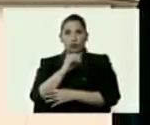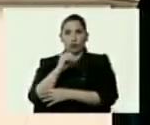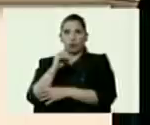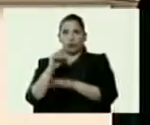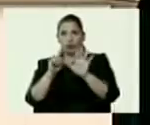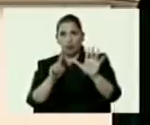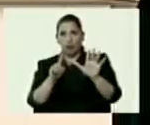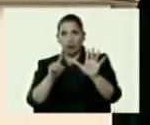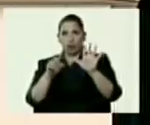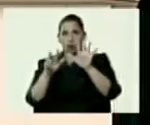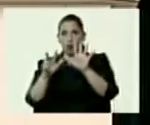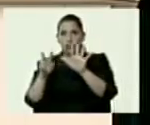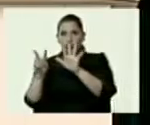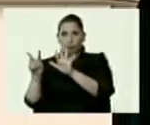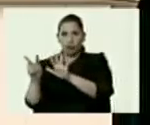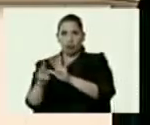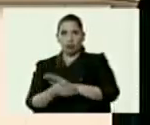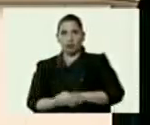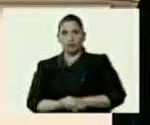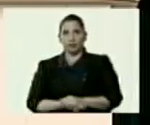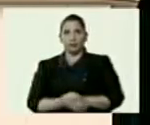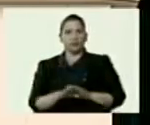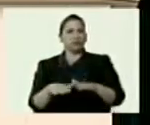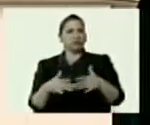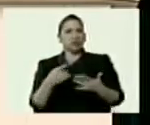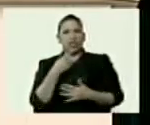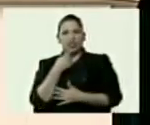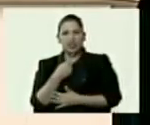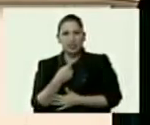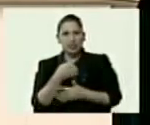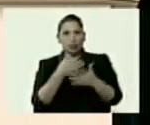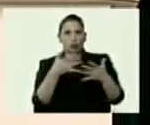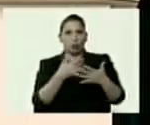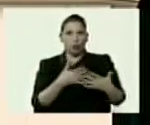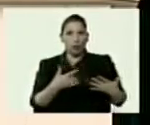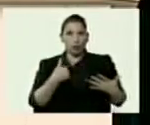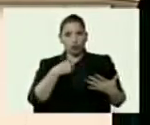000687. Y lo que ese documento dice, lo tengo aquí.